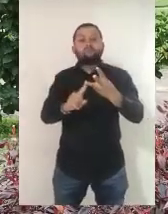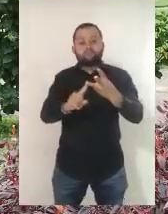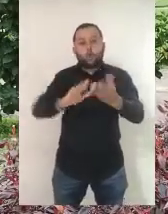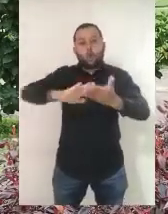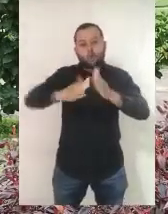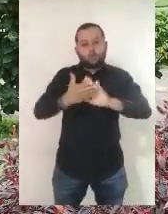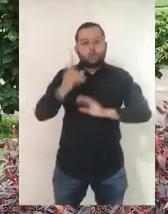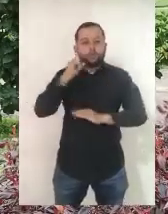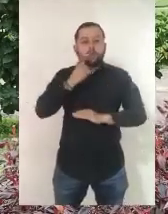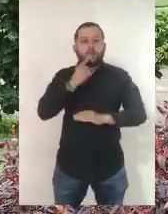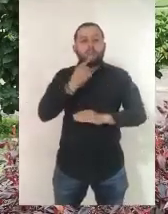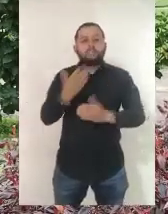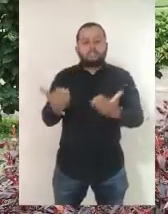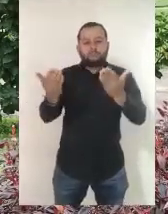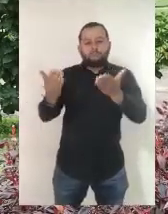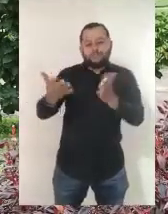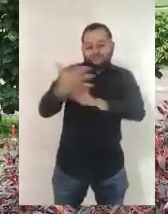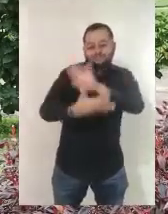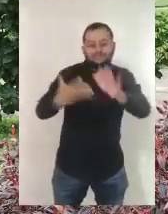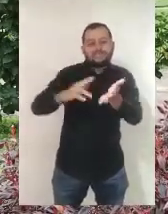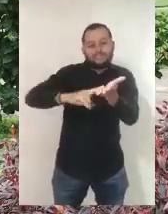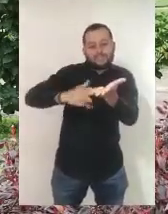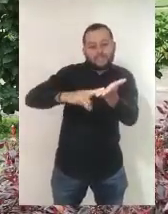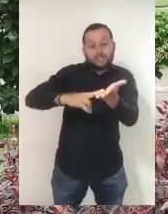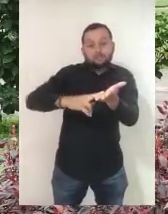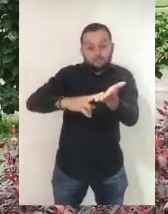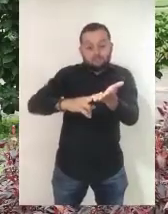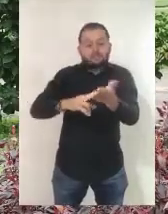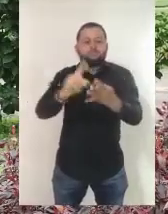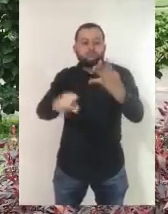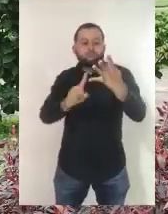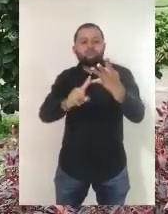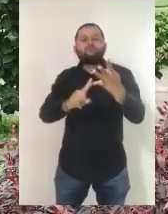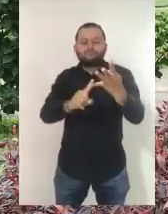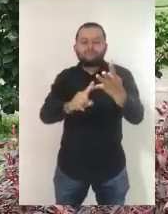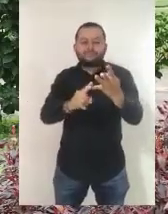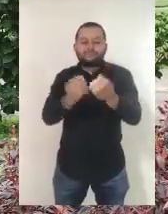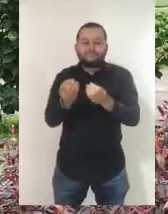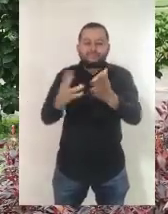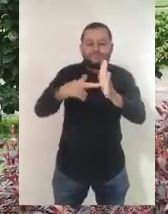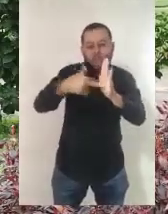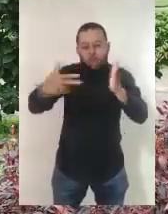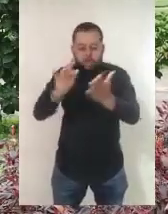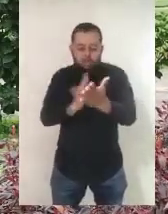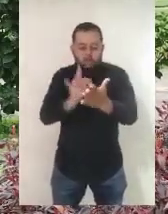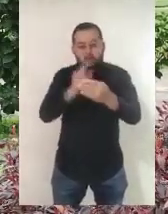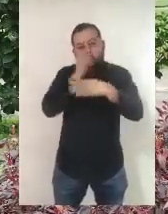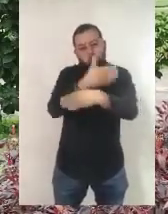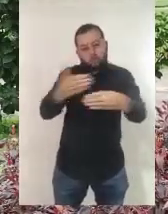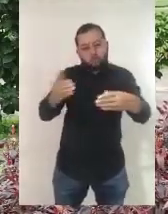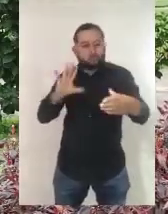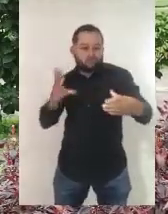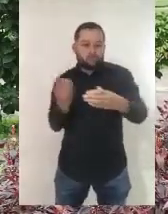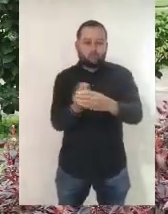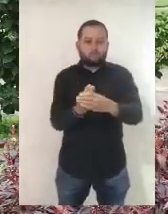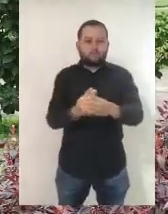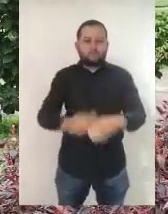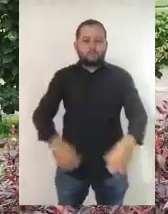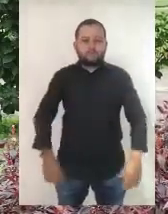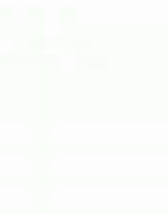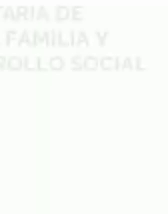interpretación en lenguaje de señas. Y cuatro, una educación inclusiva con entrega de tablets para los niños con discapacidad.